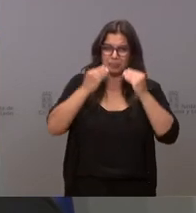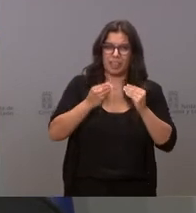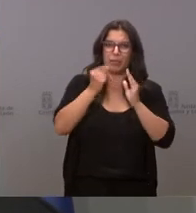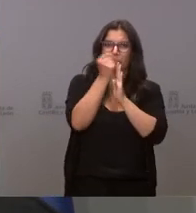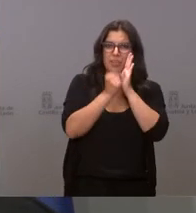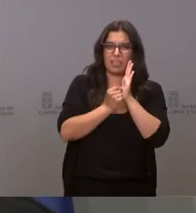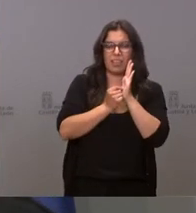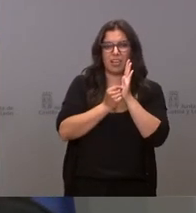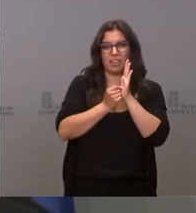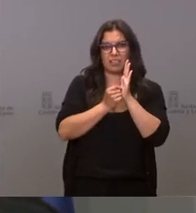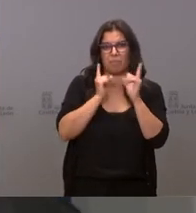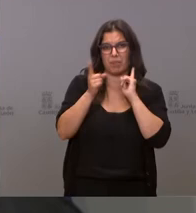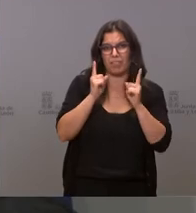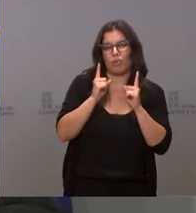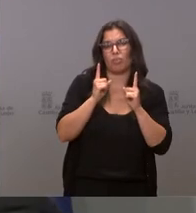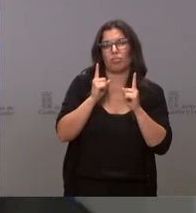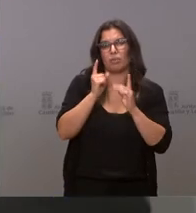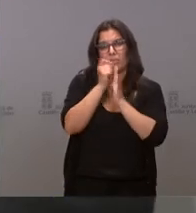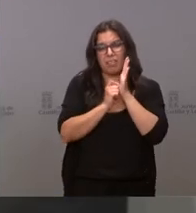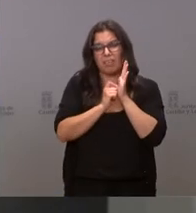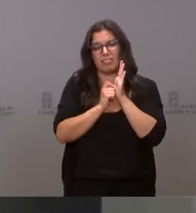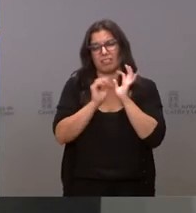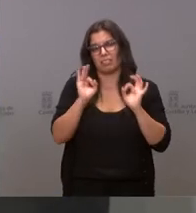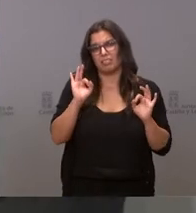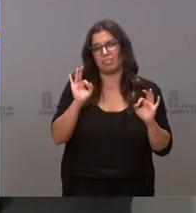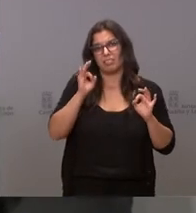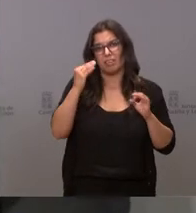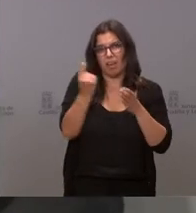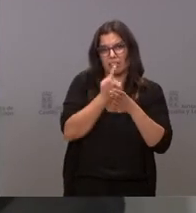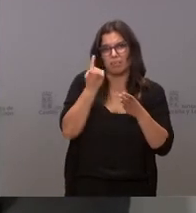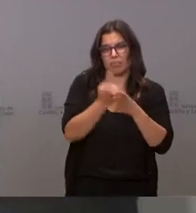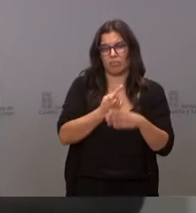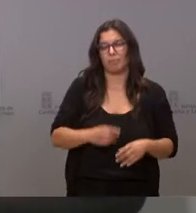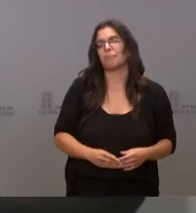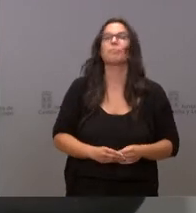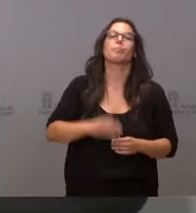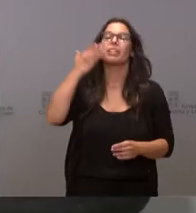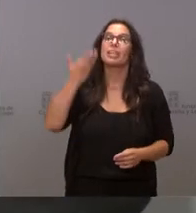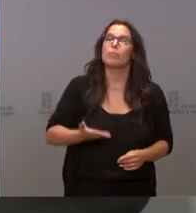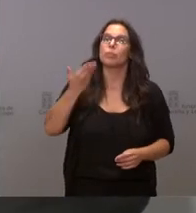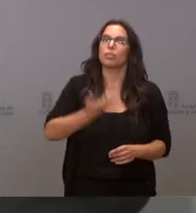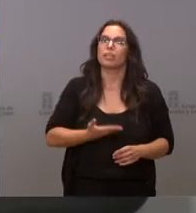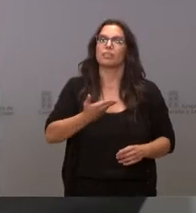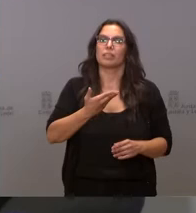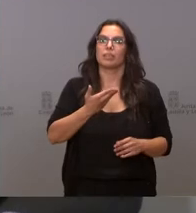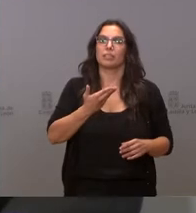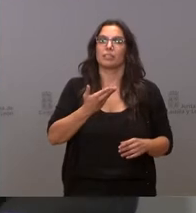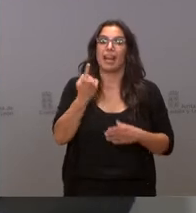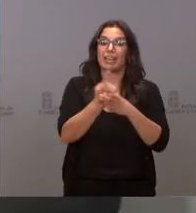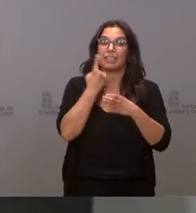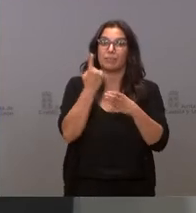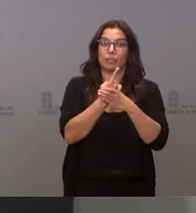de prevención y las medidas de aislamiento. Es importante que se cumplan los periodos de